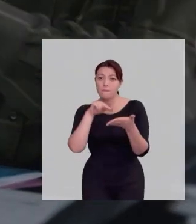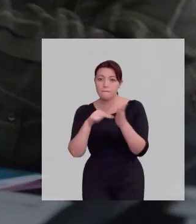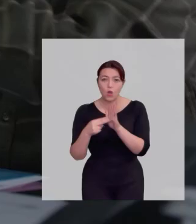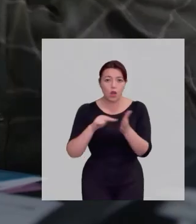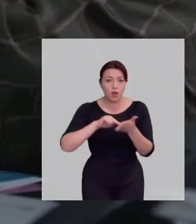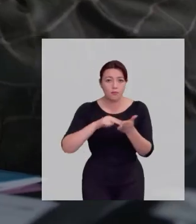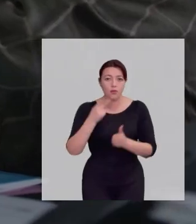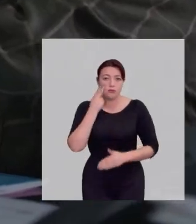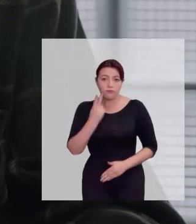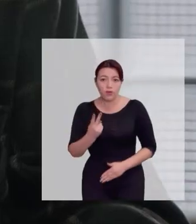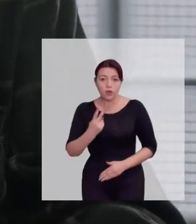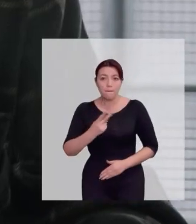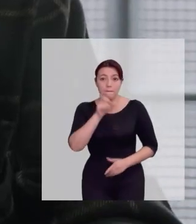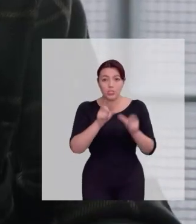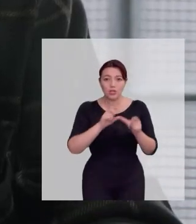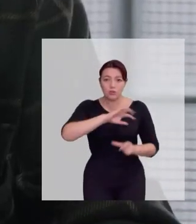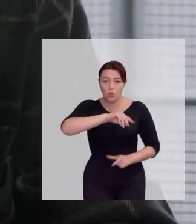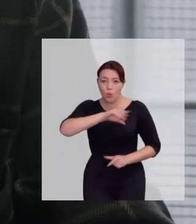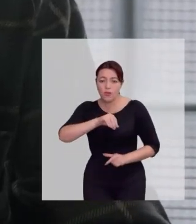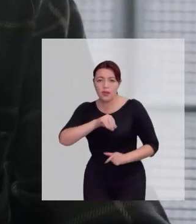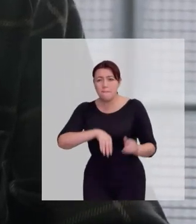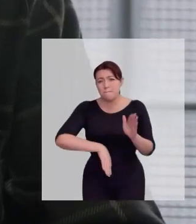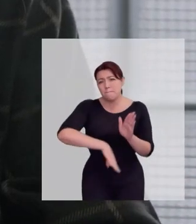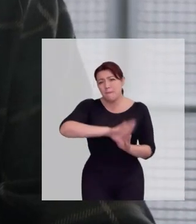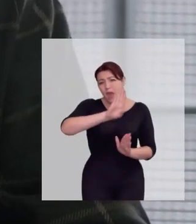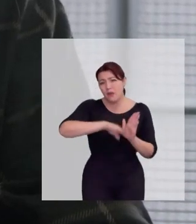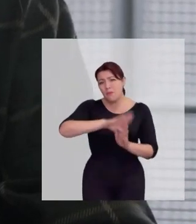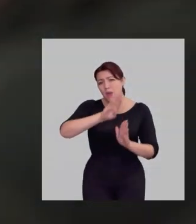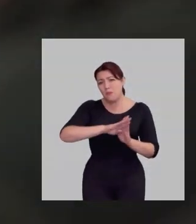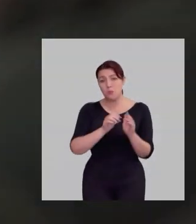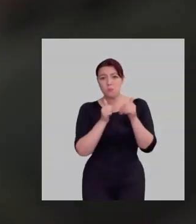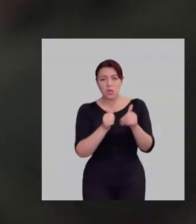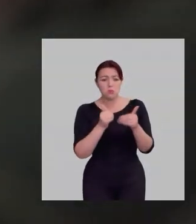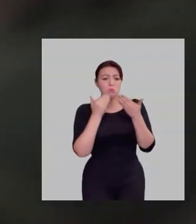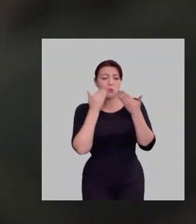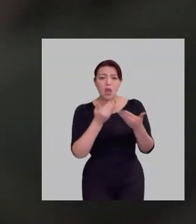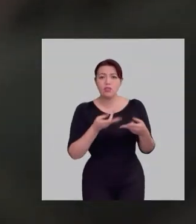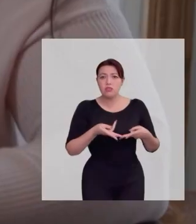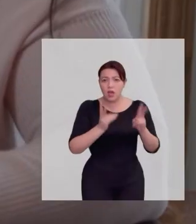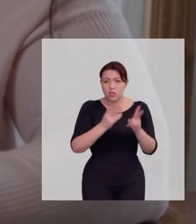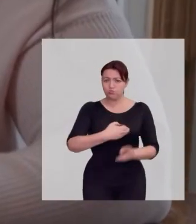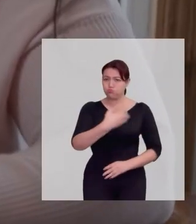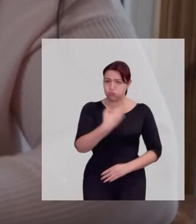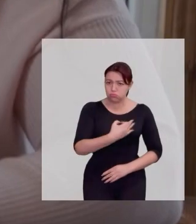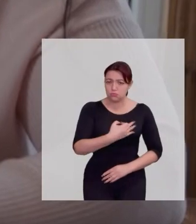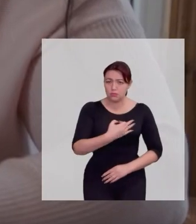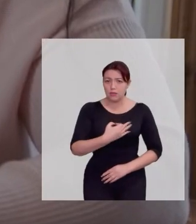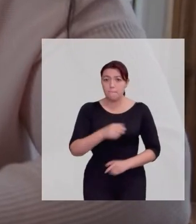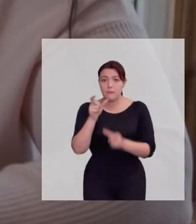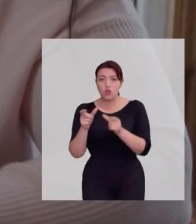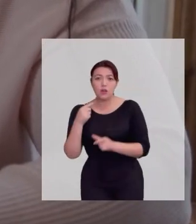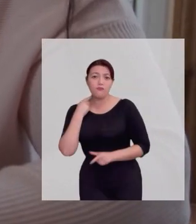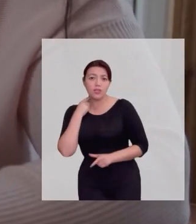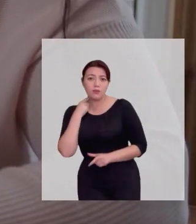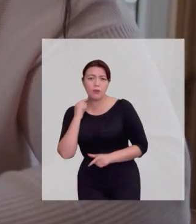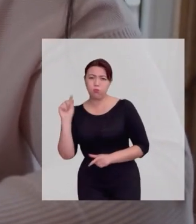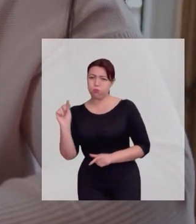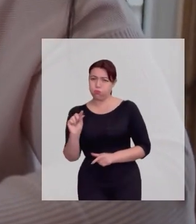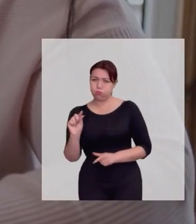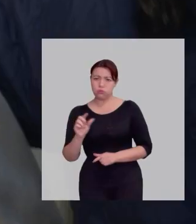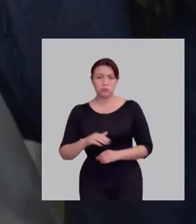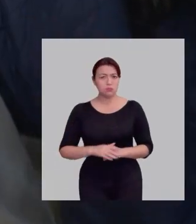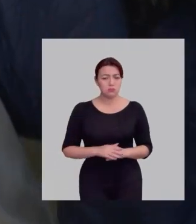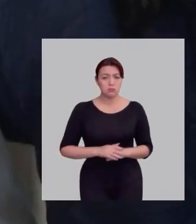el problema que yo veo es que los delincuentes tienen más atribuciones y más derechos y garantías que las